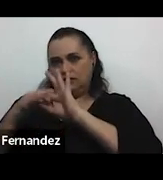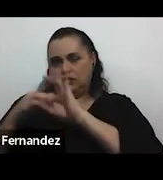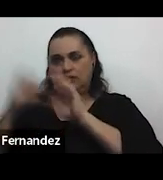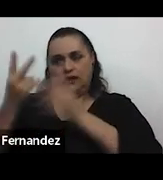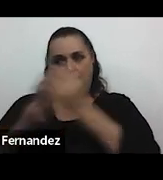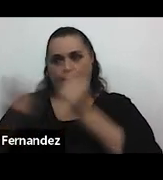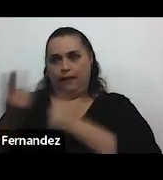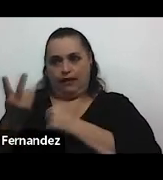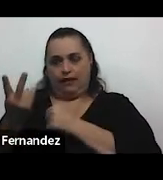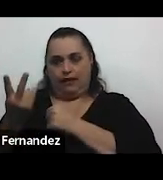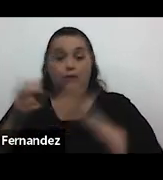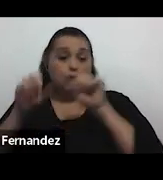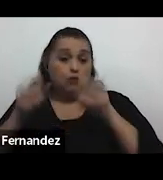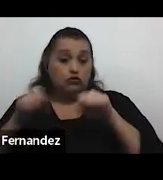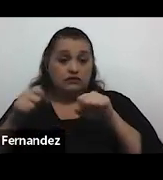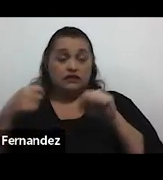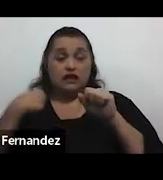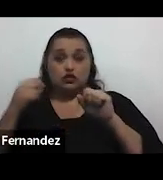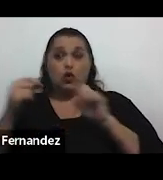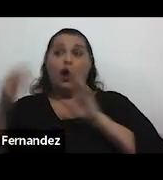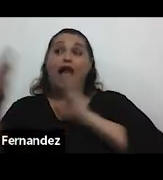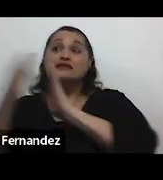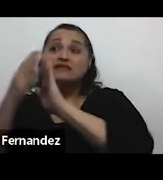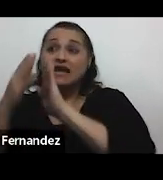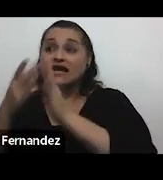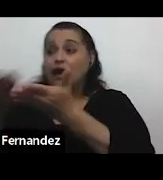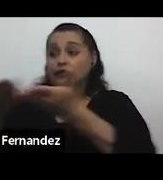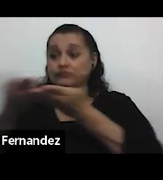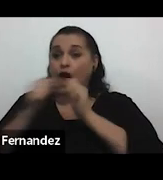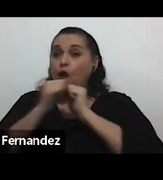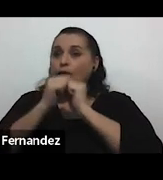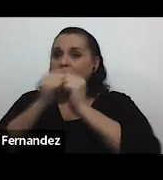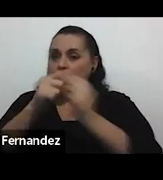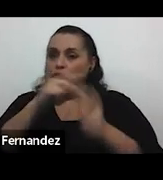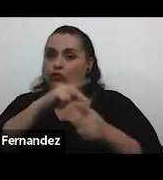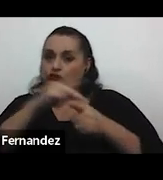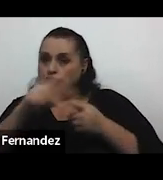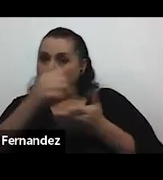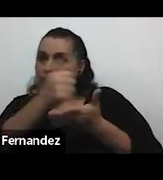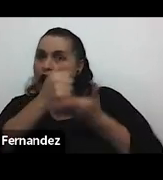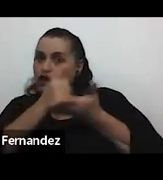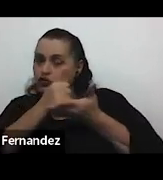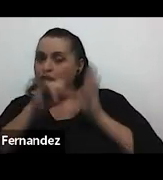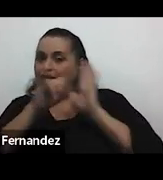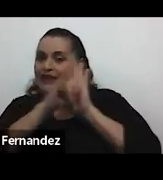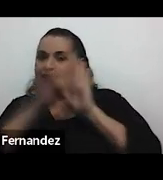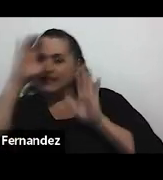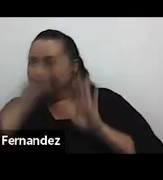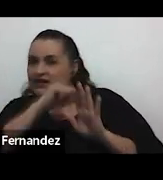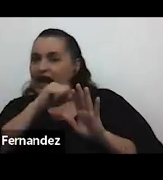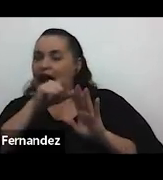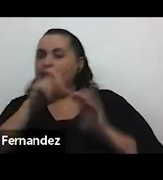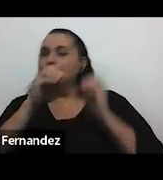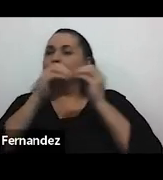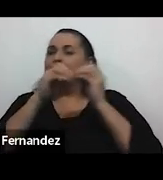la posibilidad de acercarnos a recibir algún acompañamiento profesional que nos ayude a hacer esa identificación con más